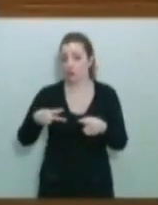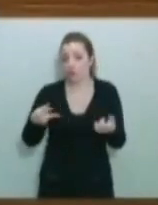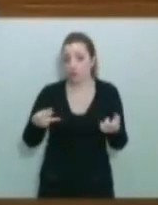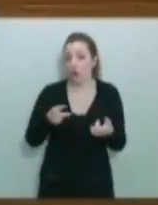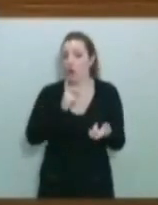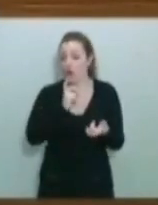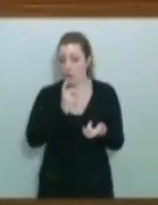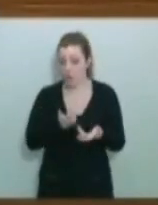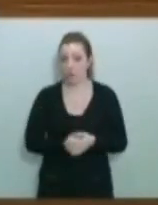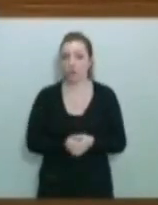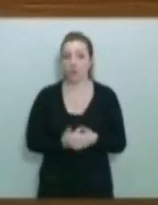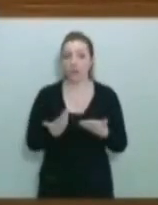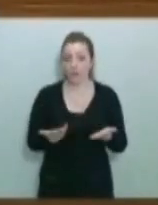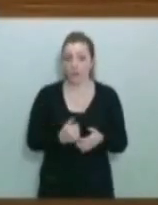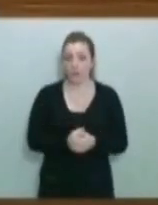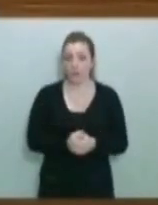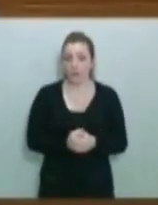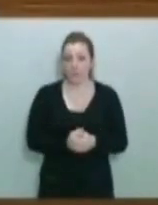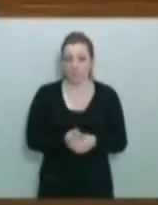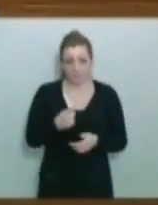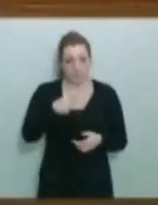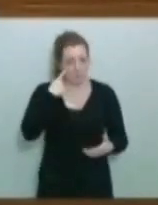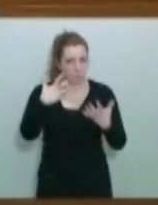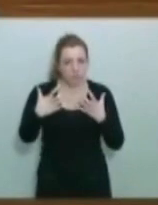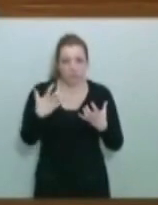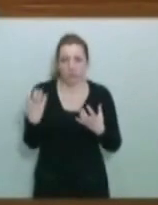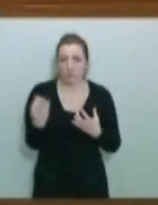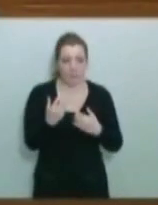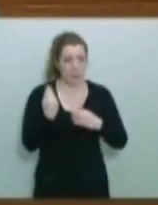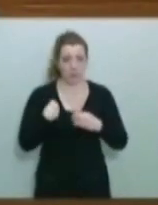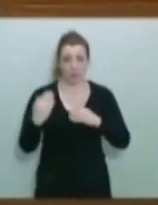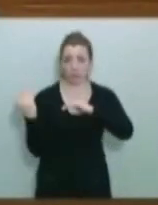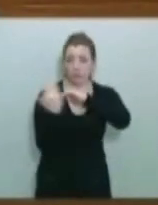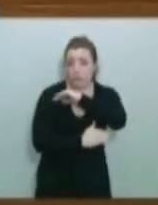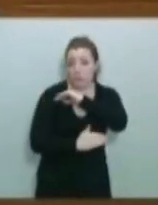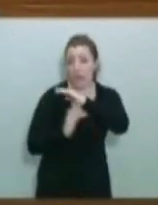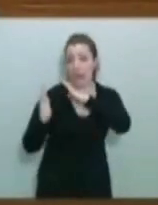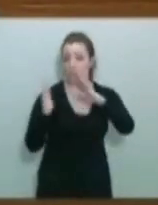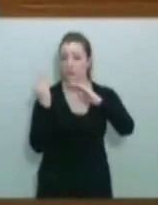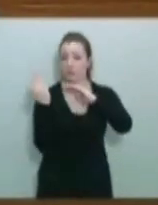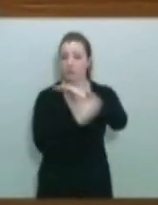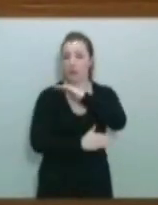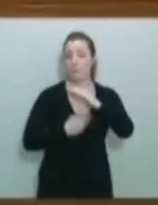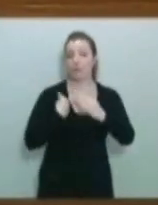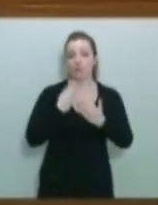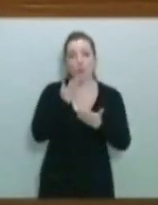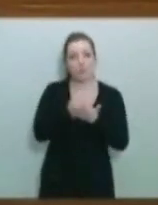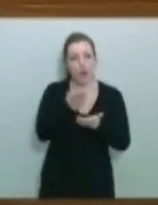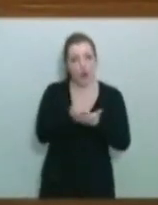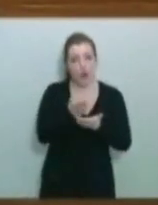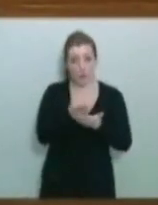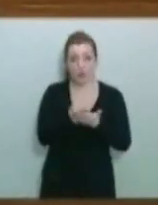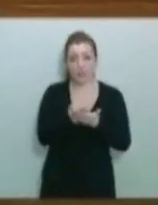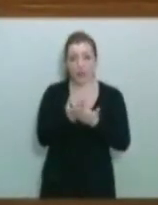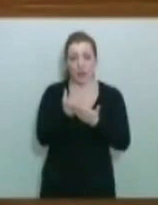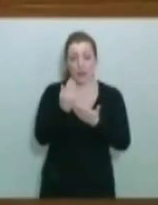mesas. Lo que sí nos llama la atención es que acote temporalmente esa propuesta a antes de concluir el actual